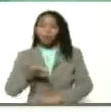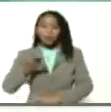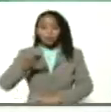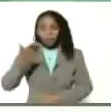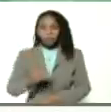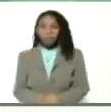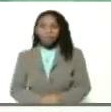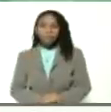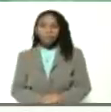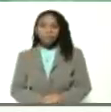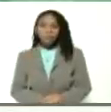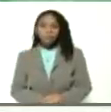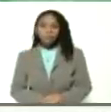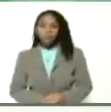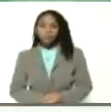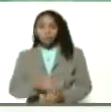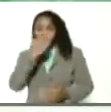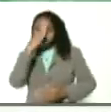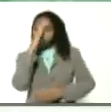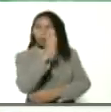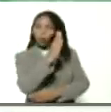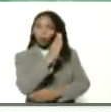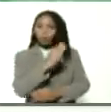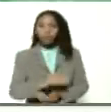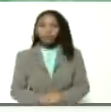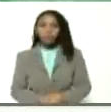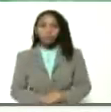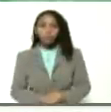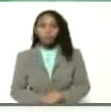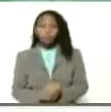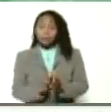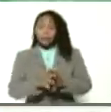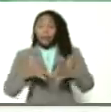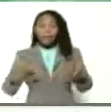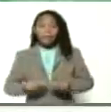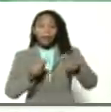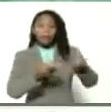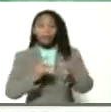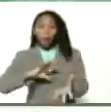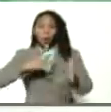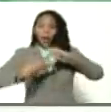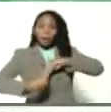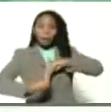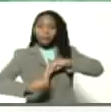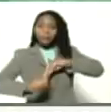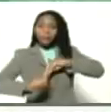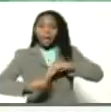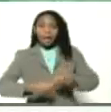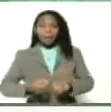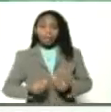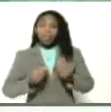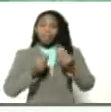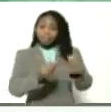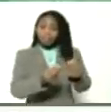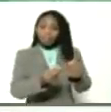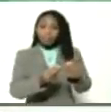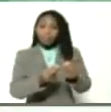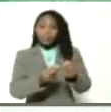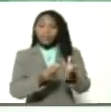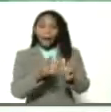Va directo, pues, la garantía de los CLAP, la garantía del plan